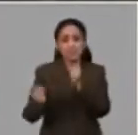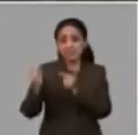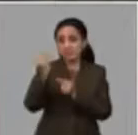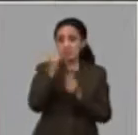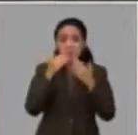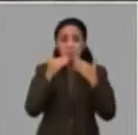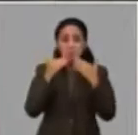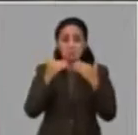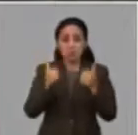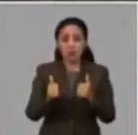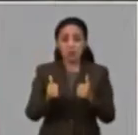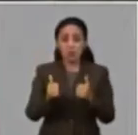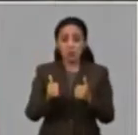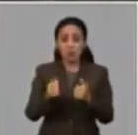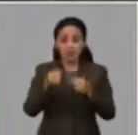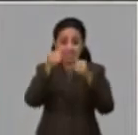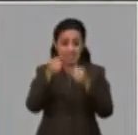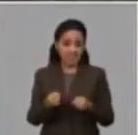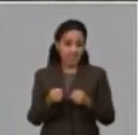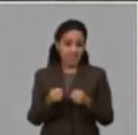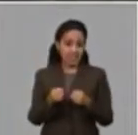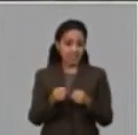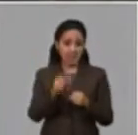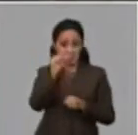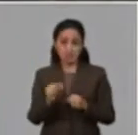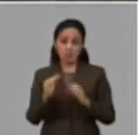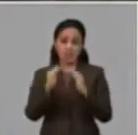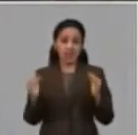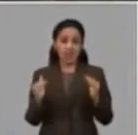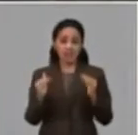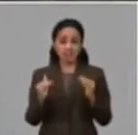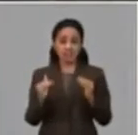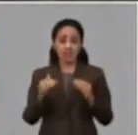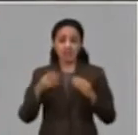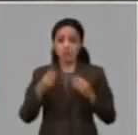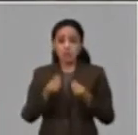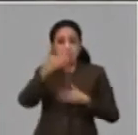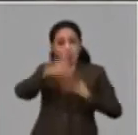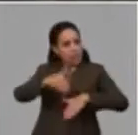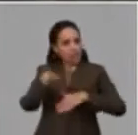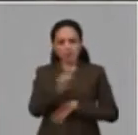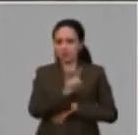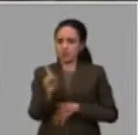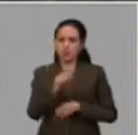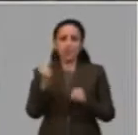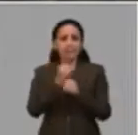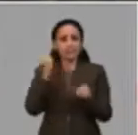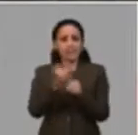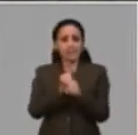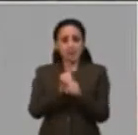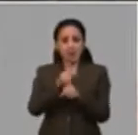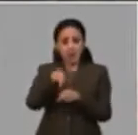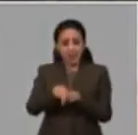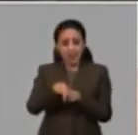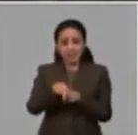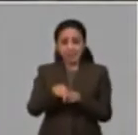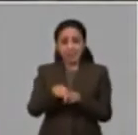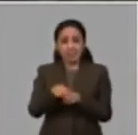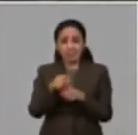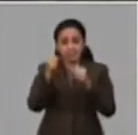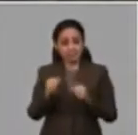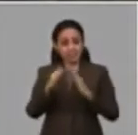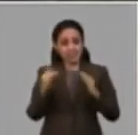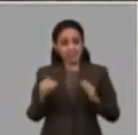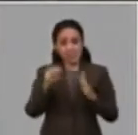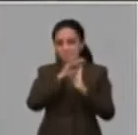al aislamiento social a la nos ha convocado la máxima dirección del país. Por tanto, el trabajo a distancia, dentro de todas las medidas que se han aprobado, es